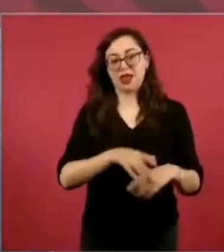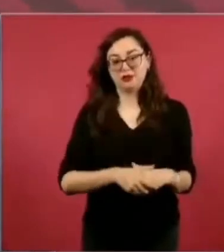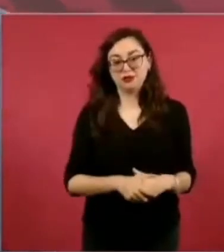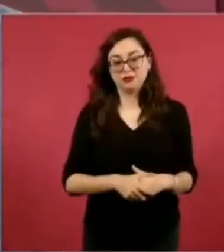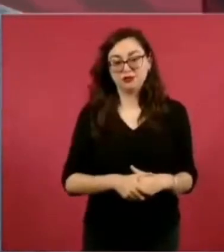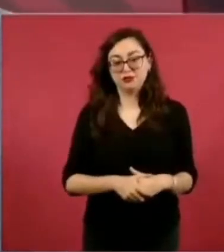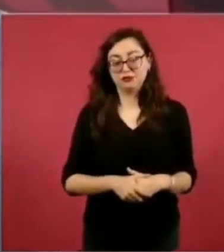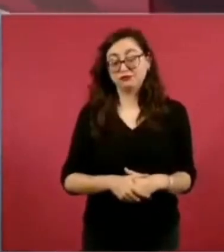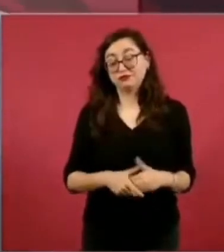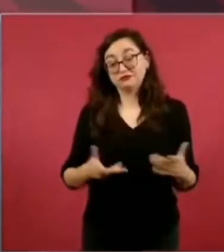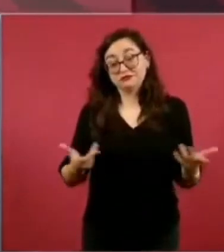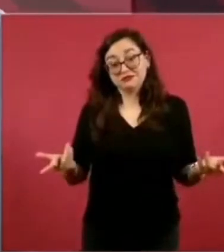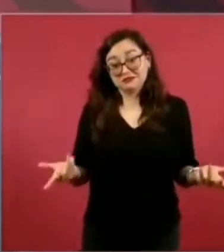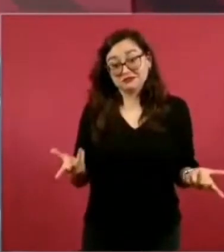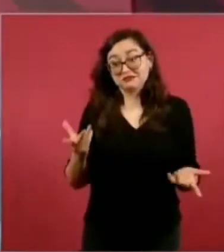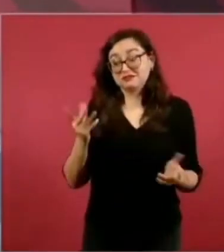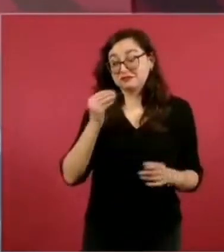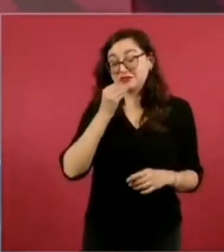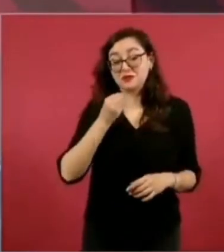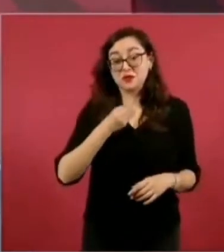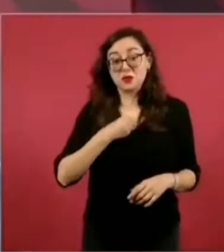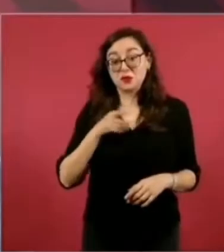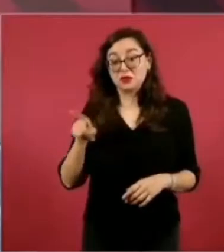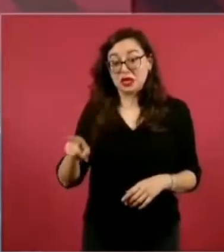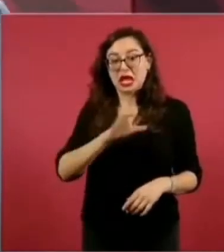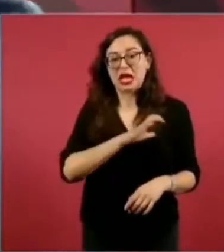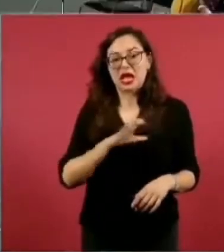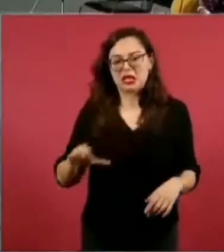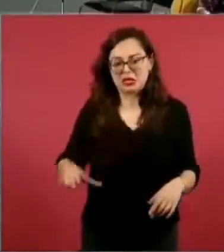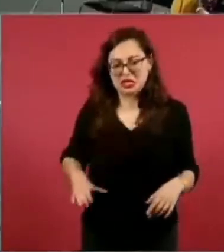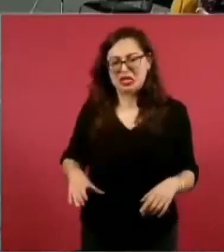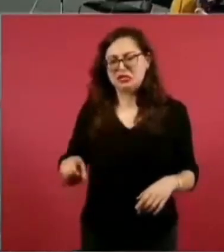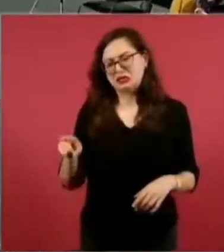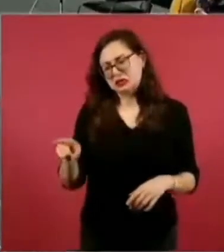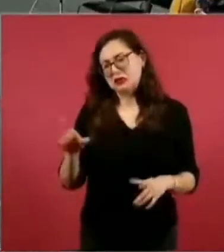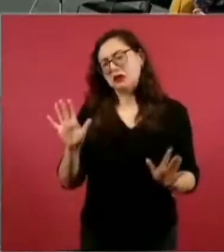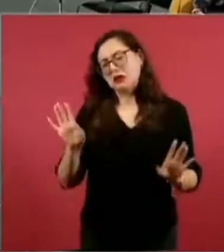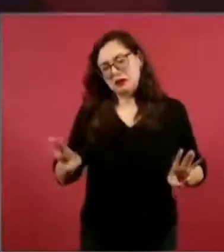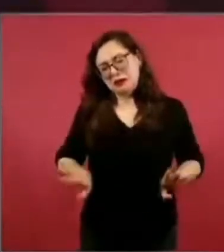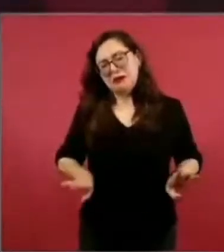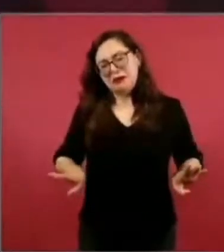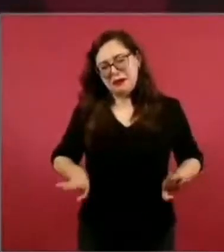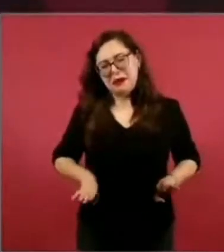de candidato y era muy simpático porque decía que…